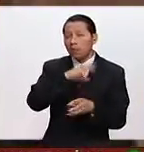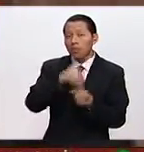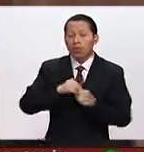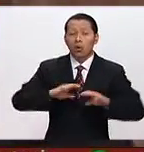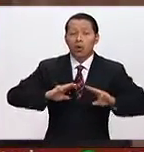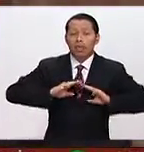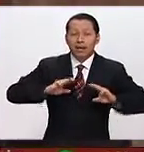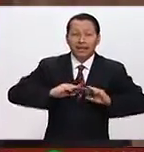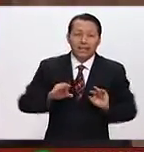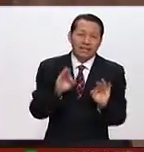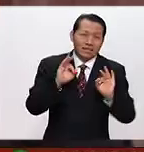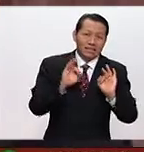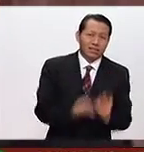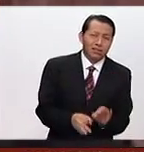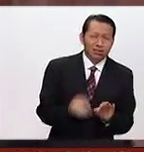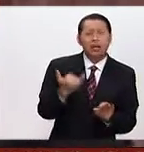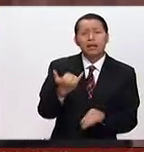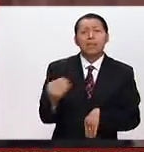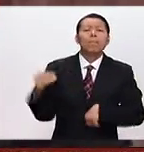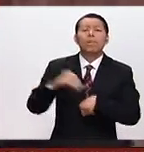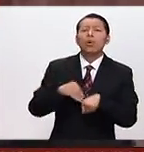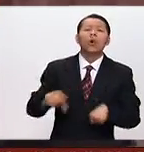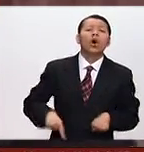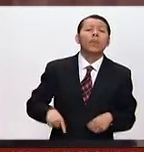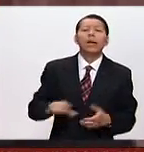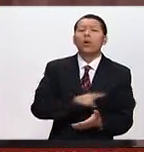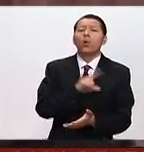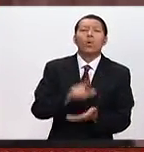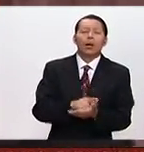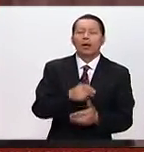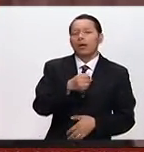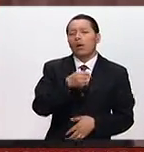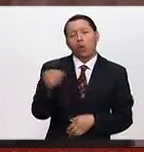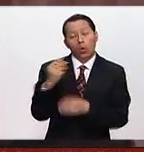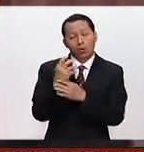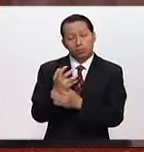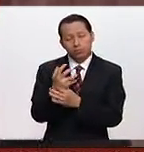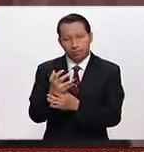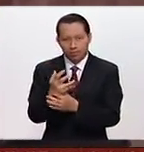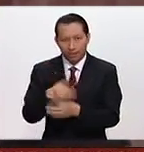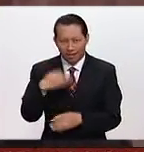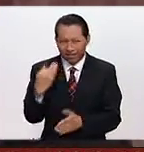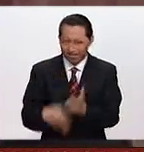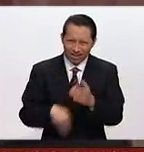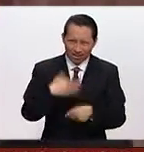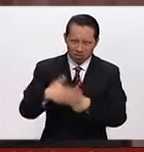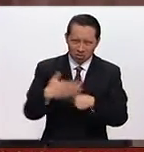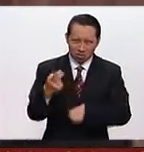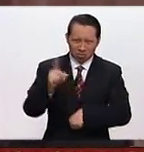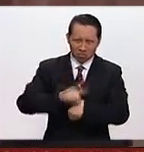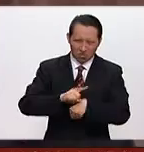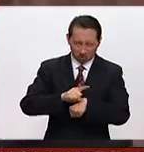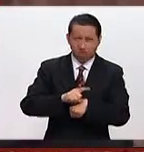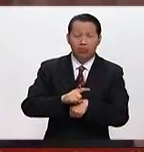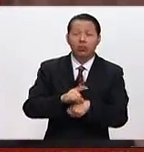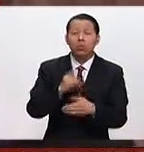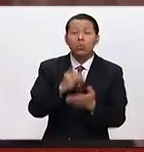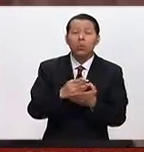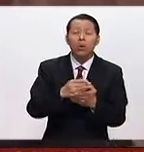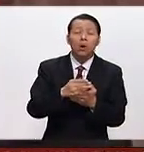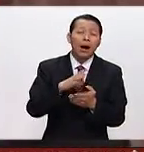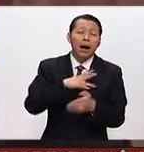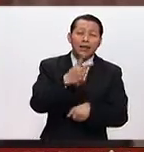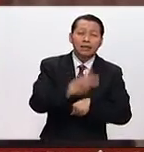establecer un gobierno, así lo dijo, de ley y orden. Todavía faltan varios días para esta convención, estamos apenas en el segundo,